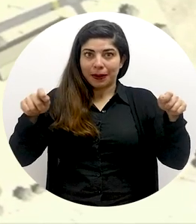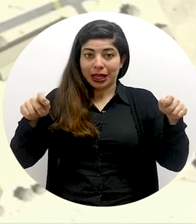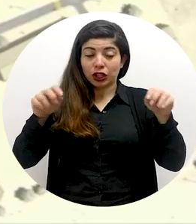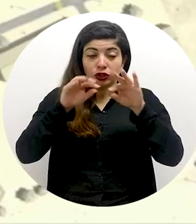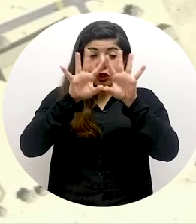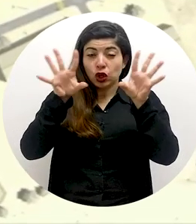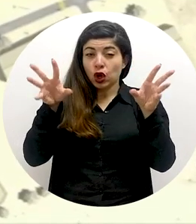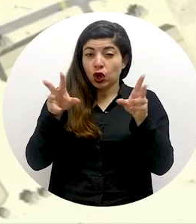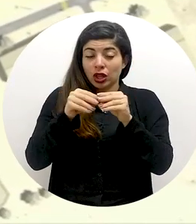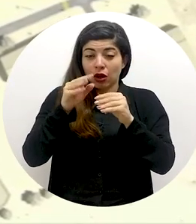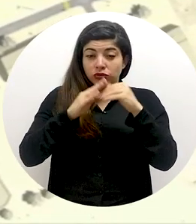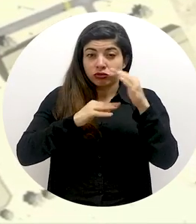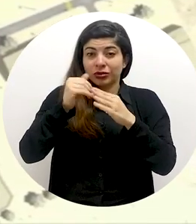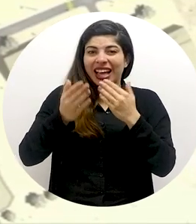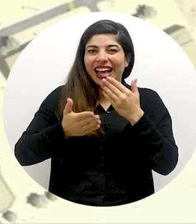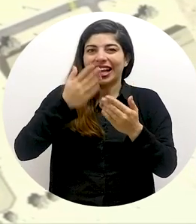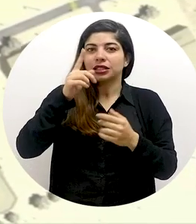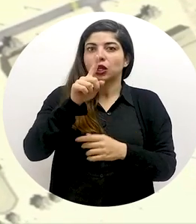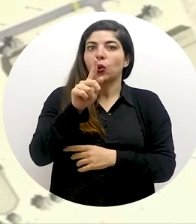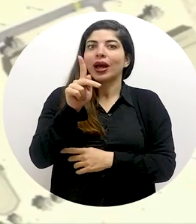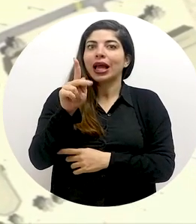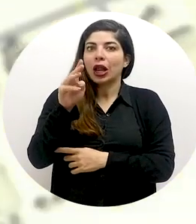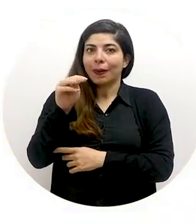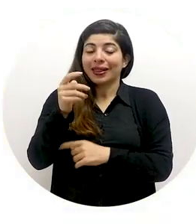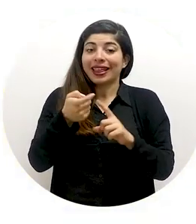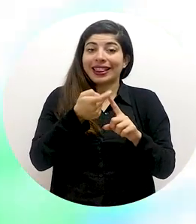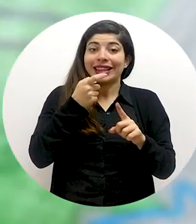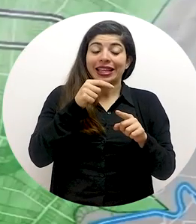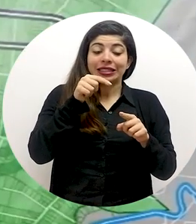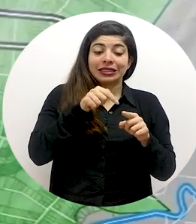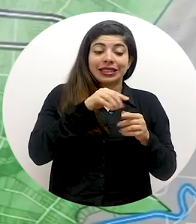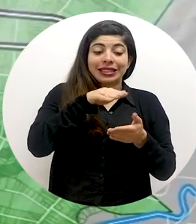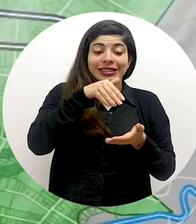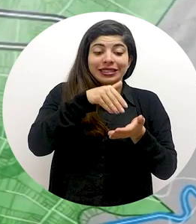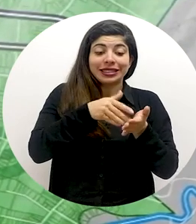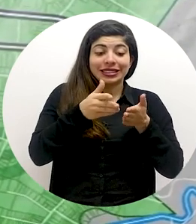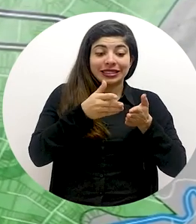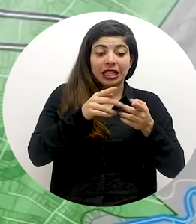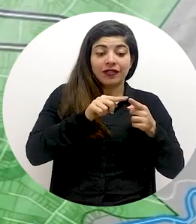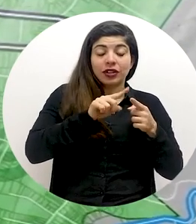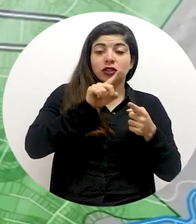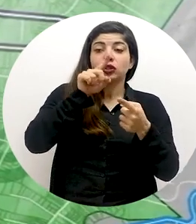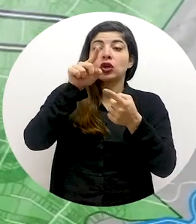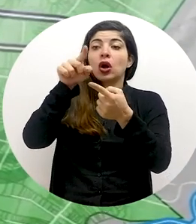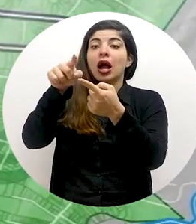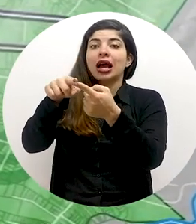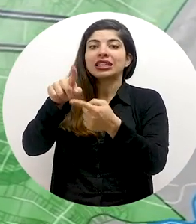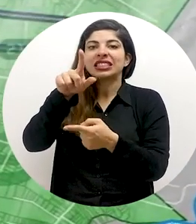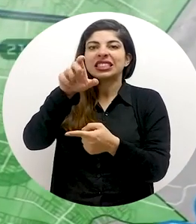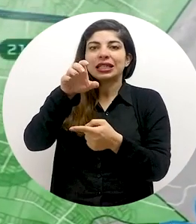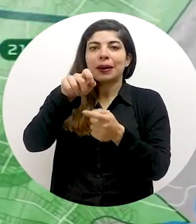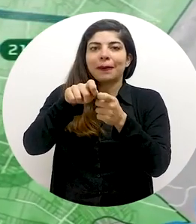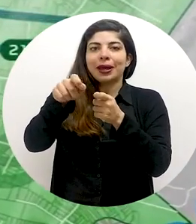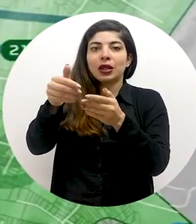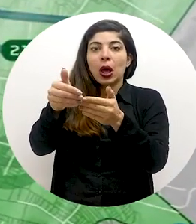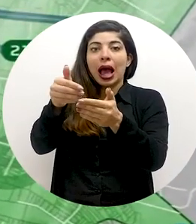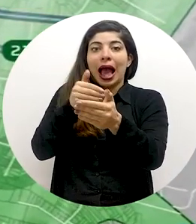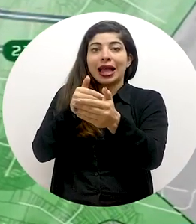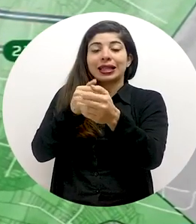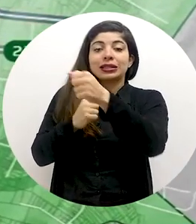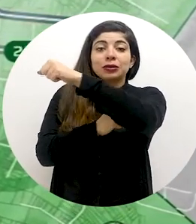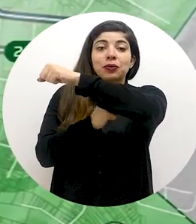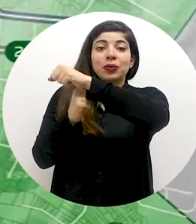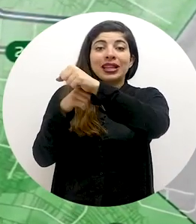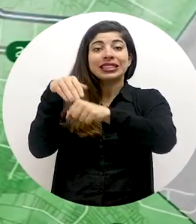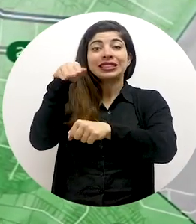y la intervención total es de casi un kilómetro. Va desde la estación de servicio hasta 100 metros antes del